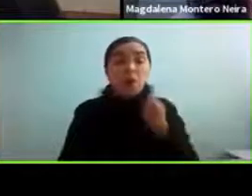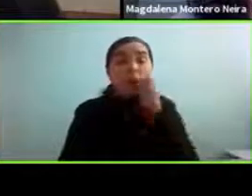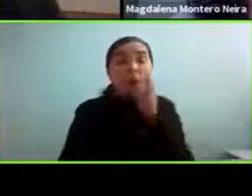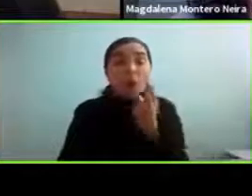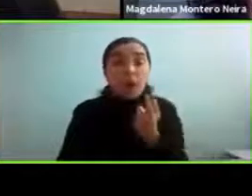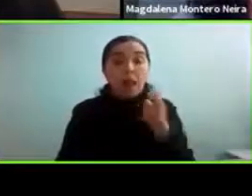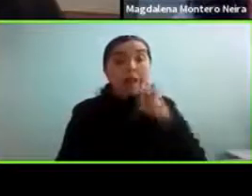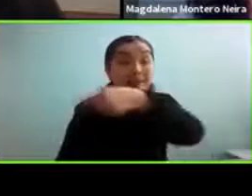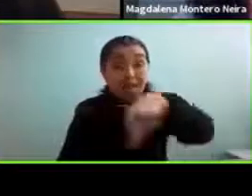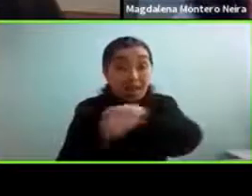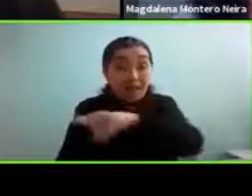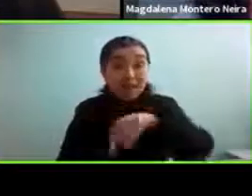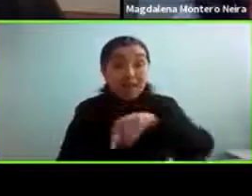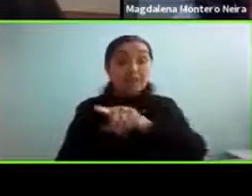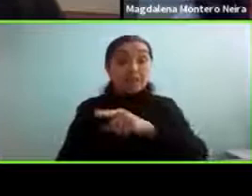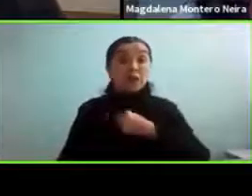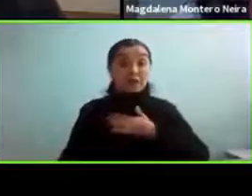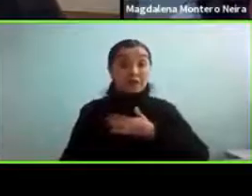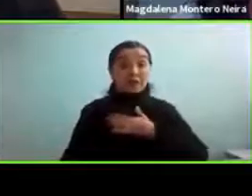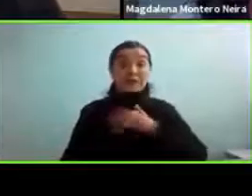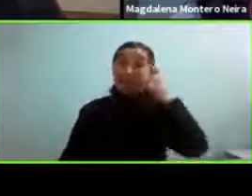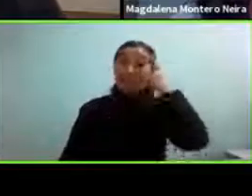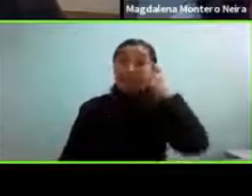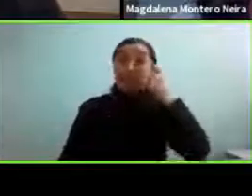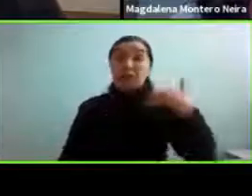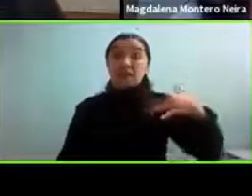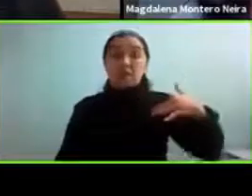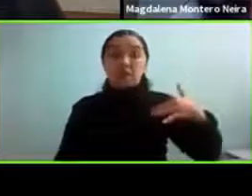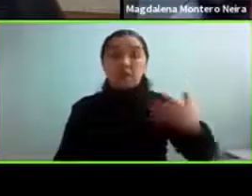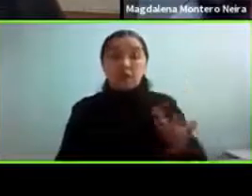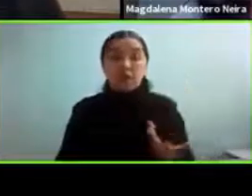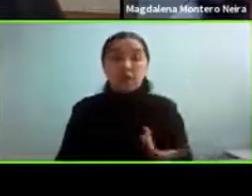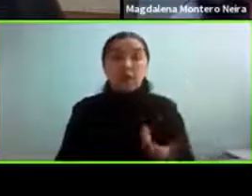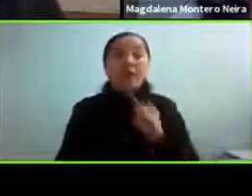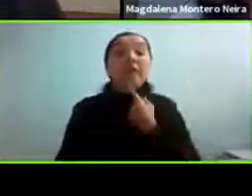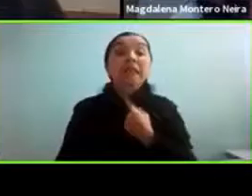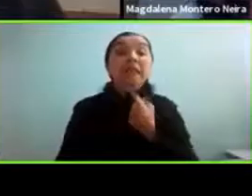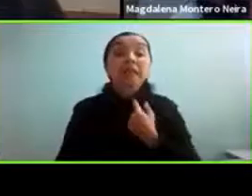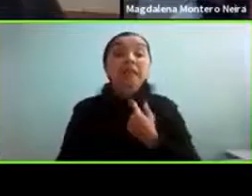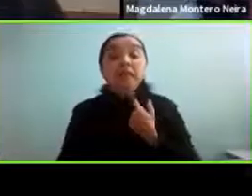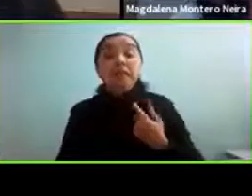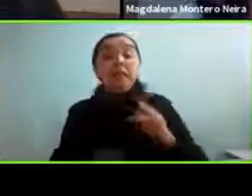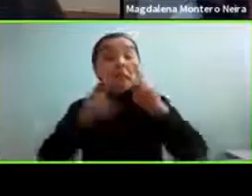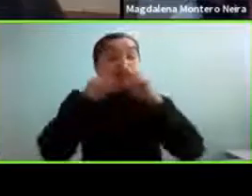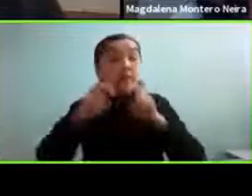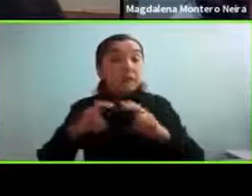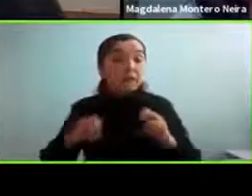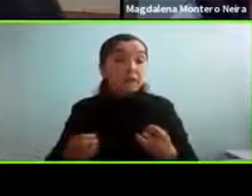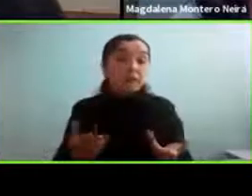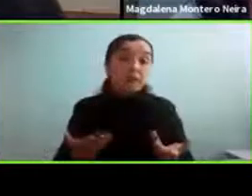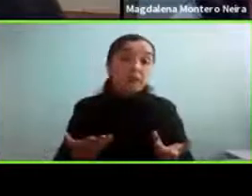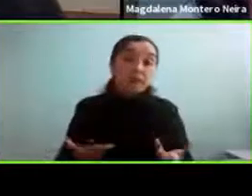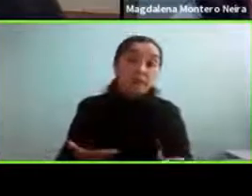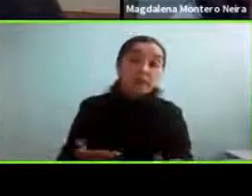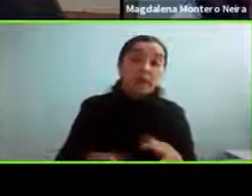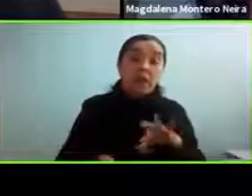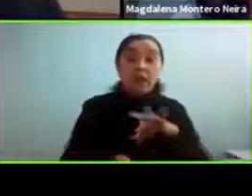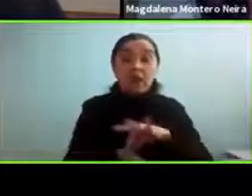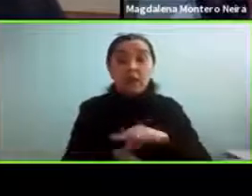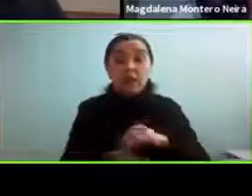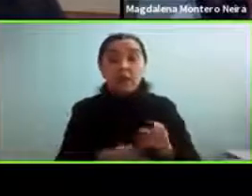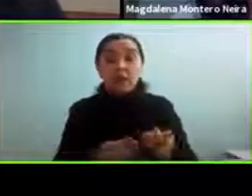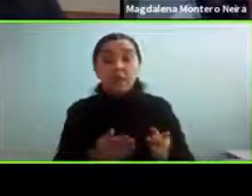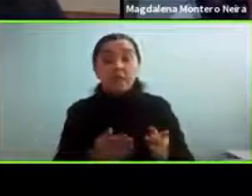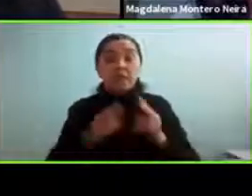ellas creen relevantes o sea porque eso los distintos intereses de investigación y en clínica pueden ser muy